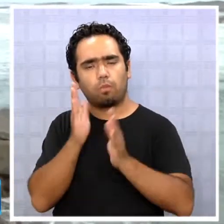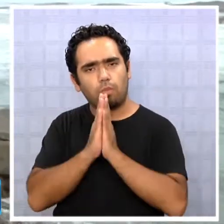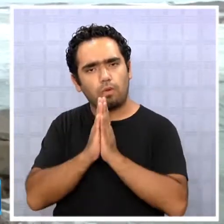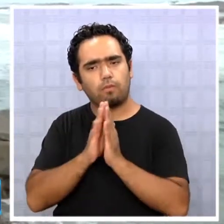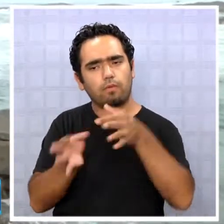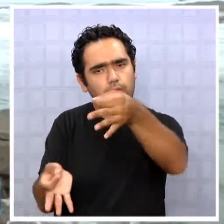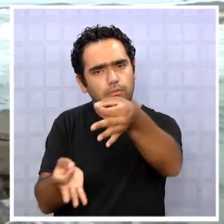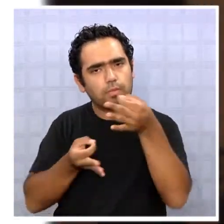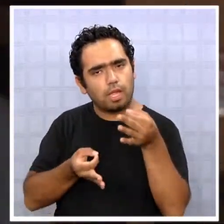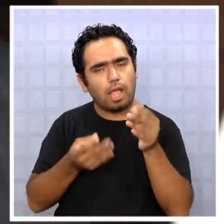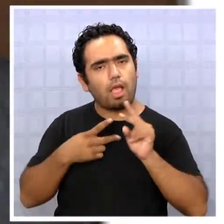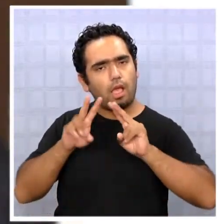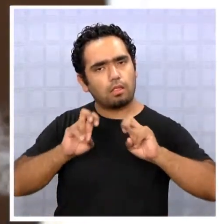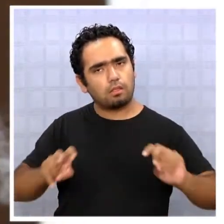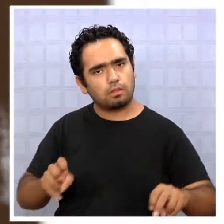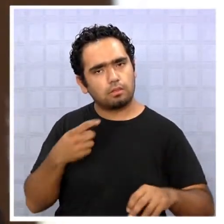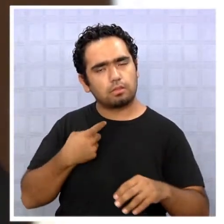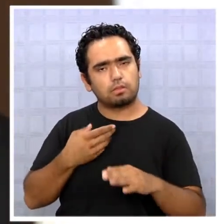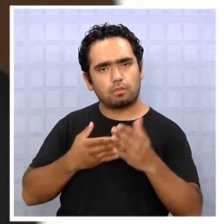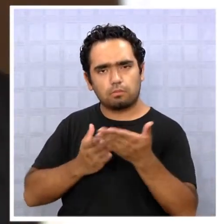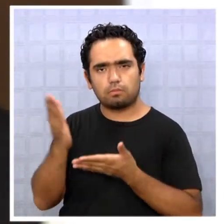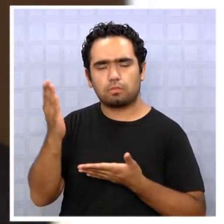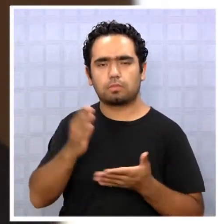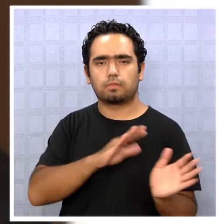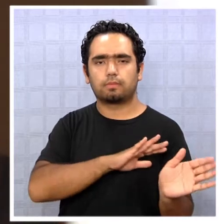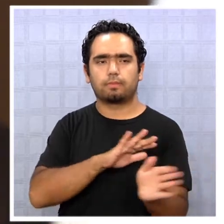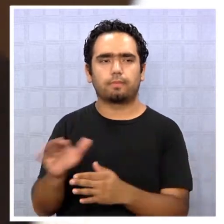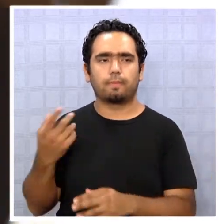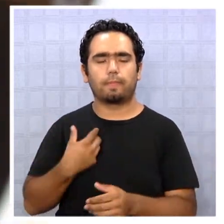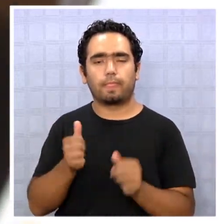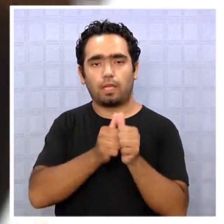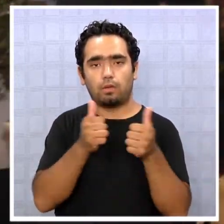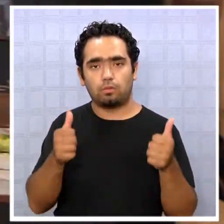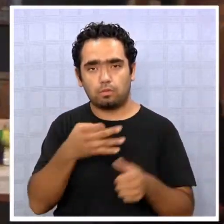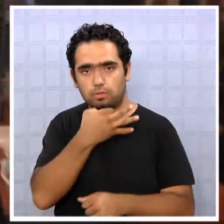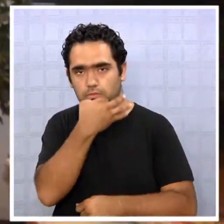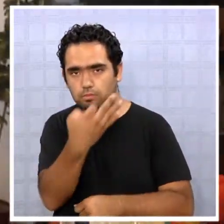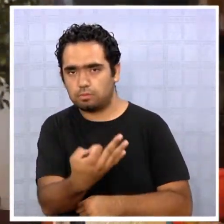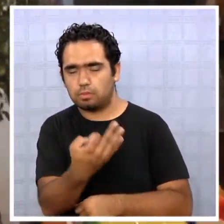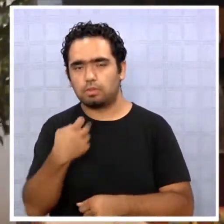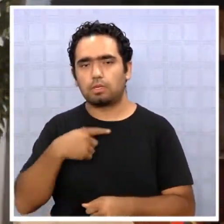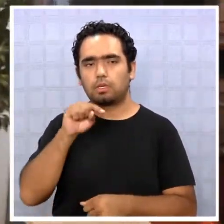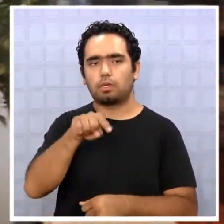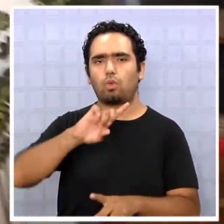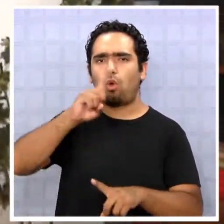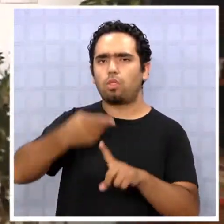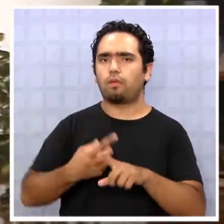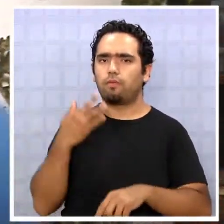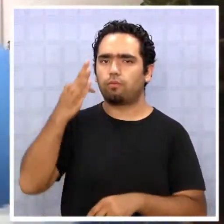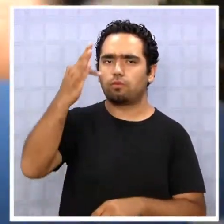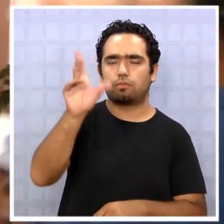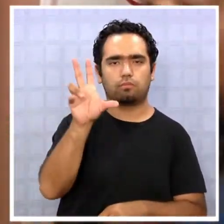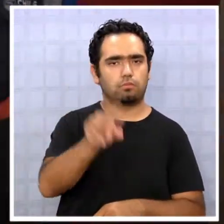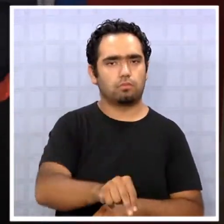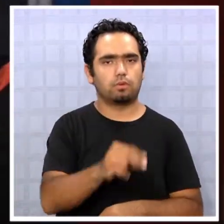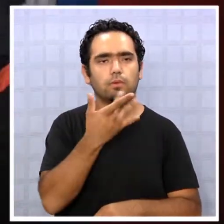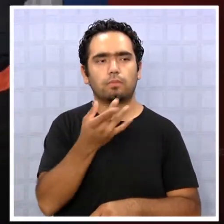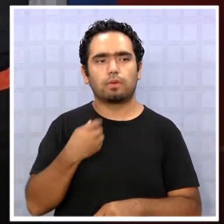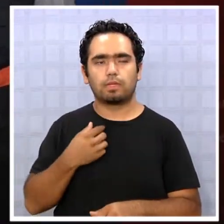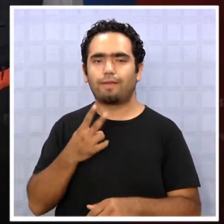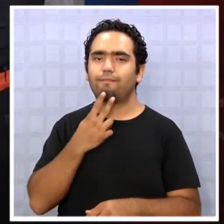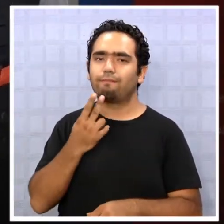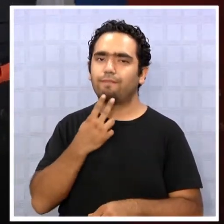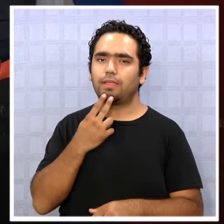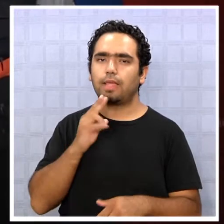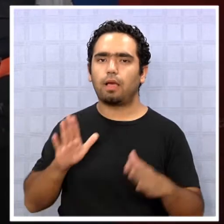antecedentes y que se empiecen a generar la investigación respectiva. La autoridad señaló que este tipo de fallas no pueden volver a ocurrir ya que se